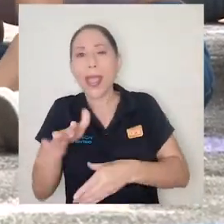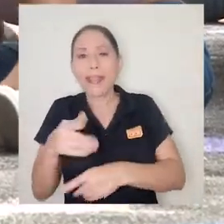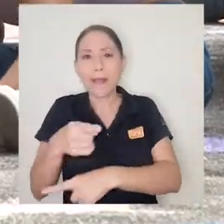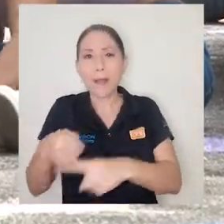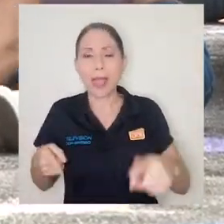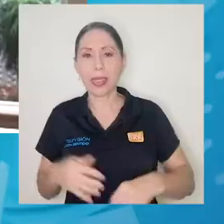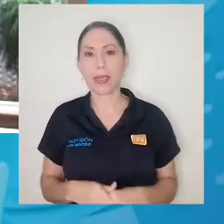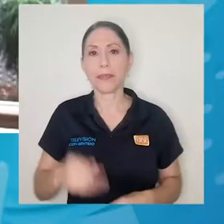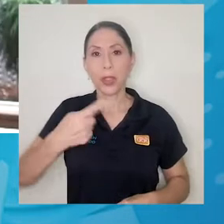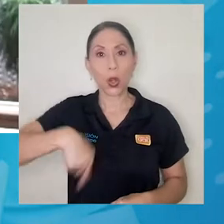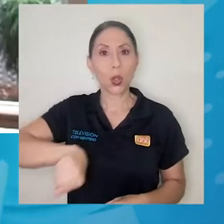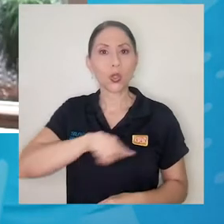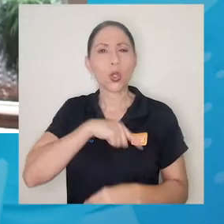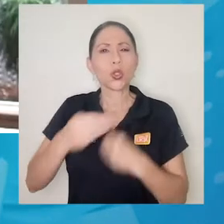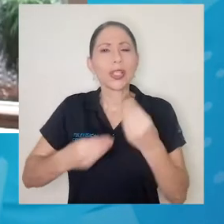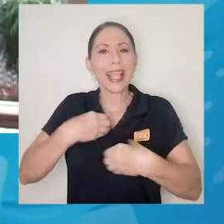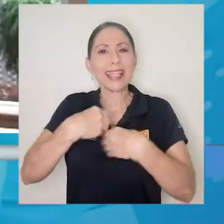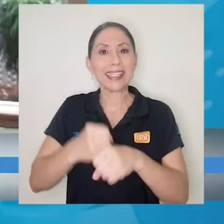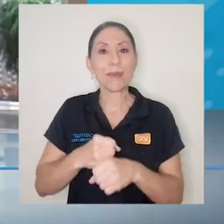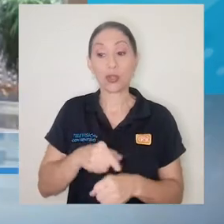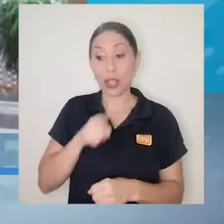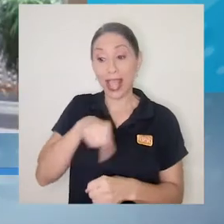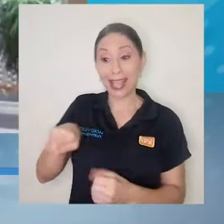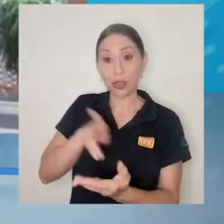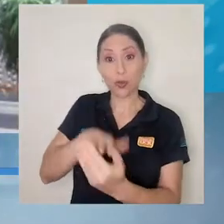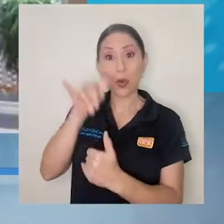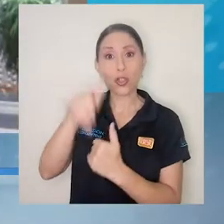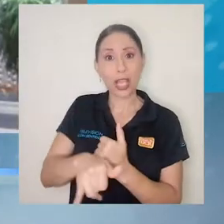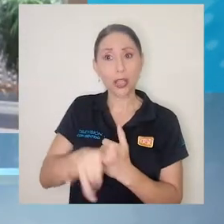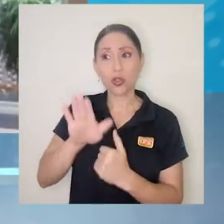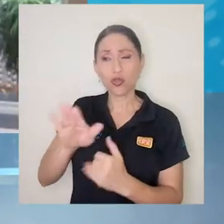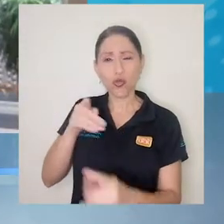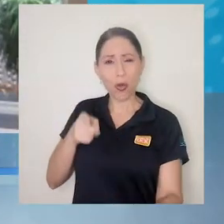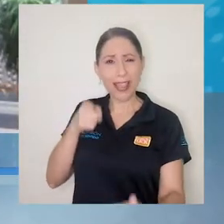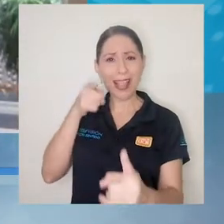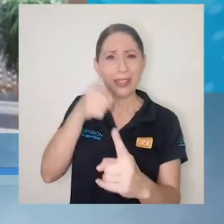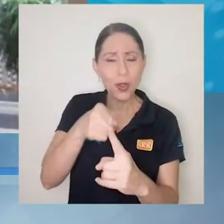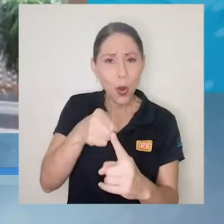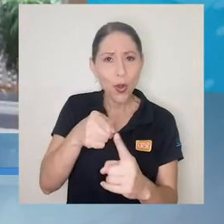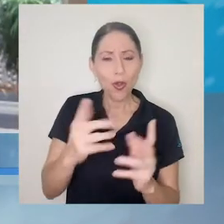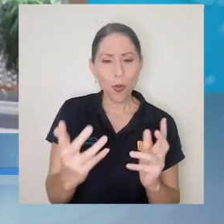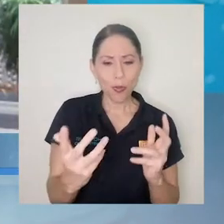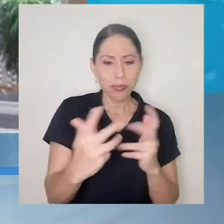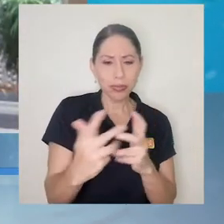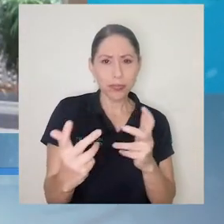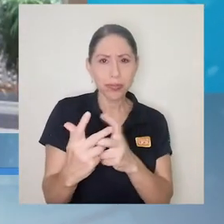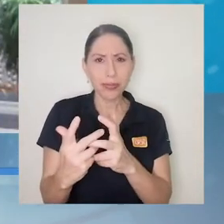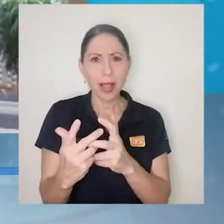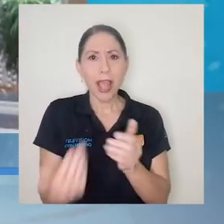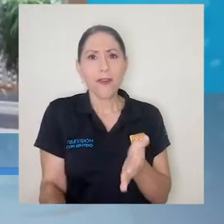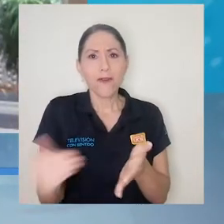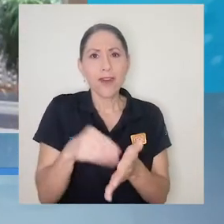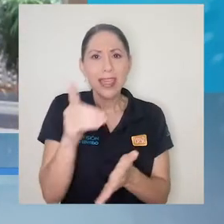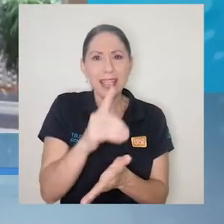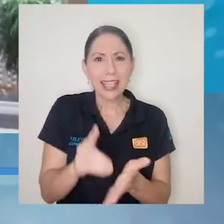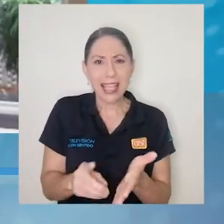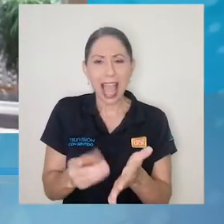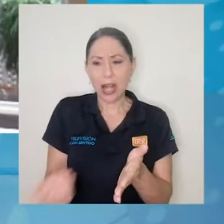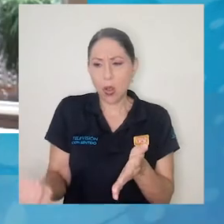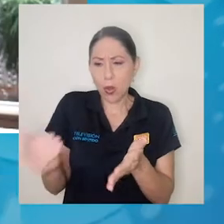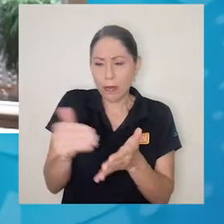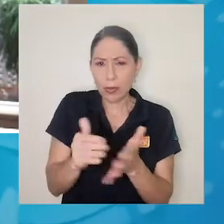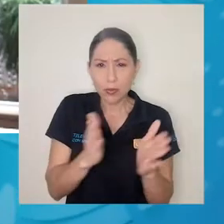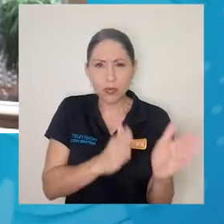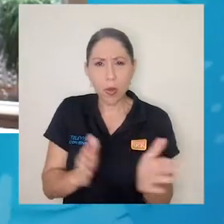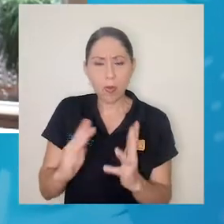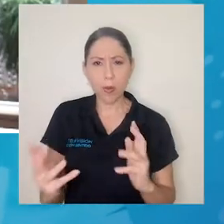que hicimos fue readecuar la orientación de los proyectos, rediseñar, reconfigurar, pero sobre todo desde un